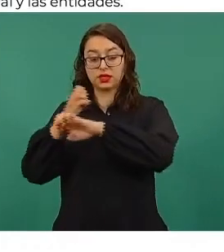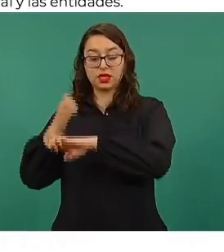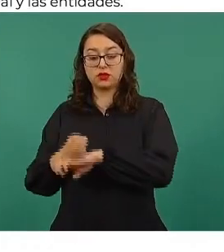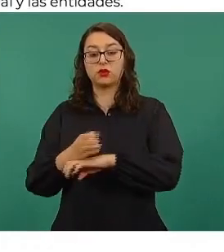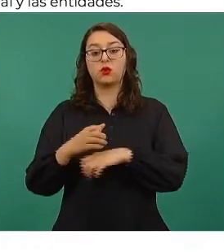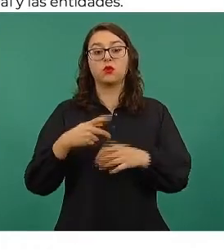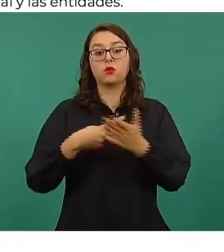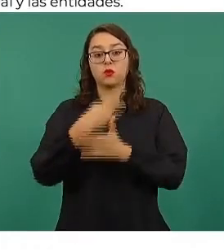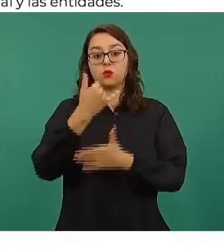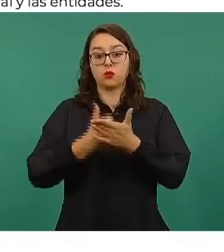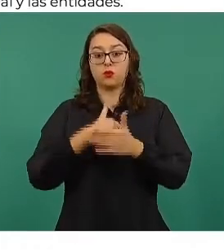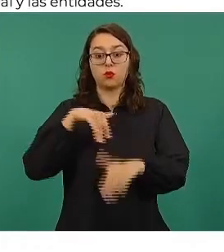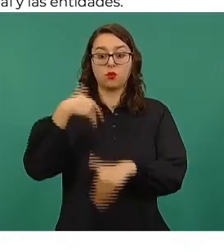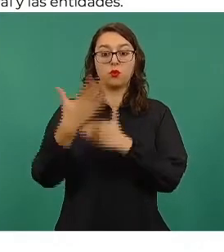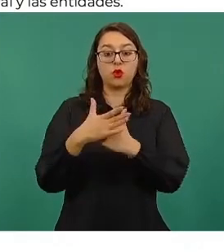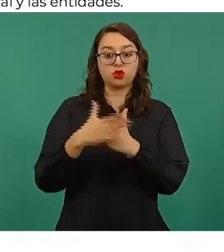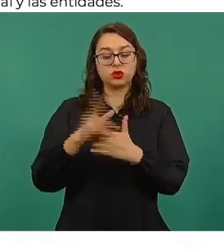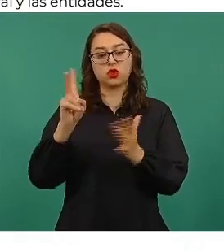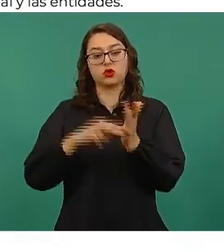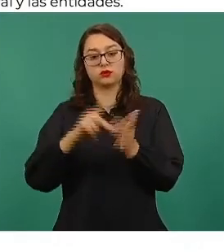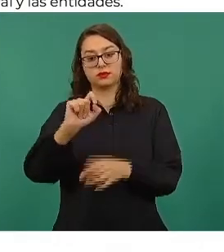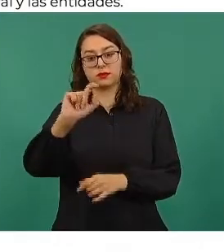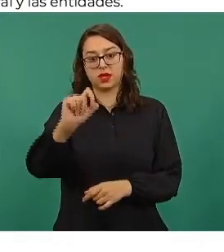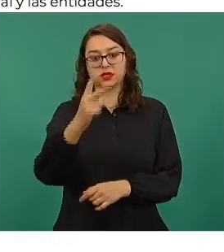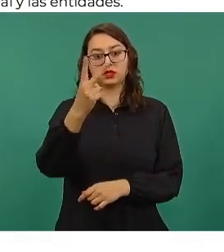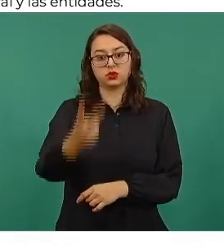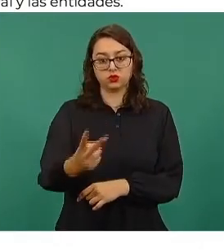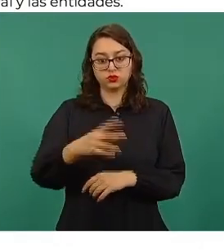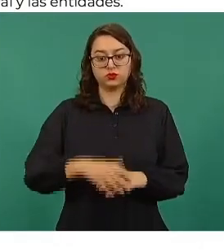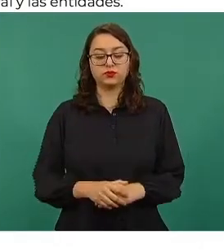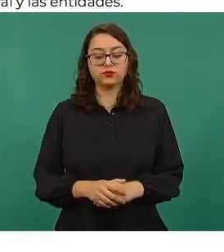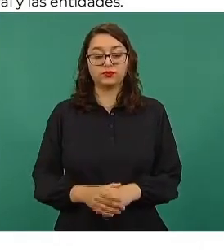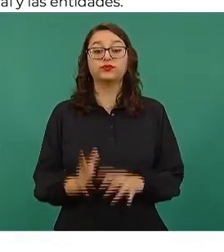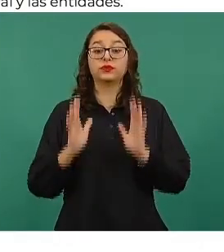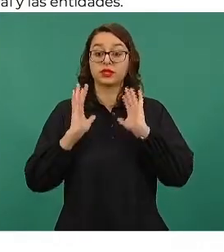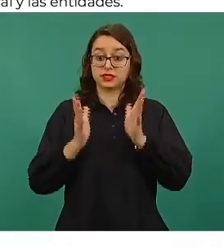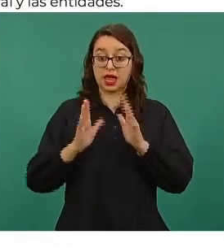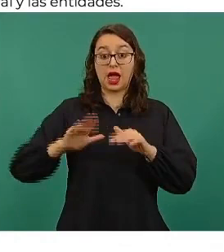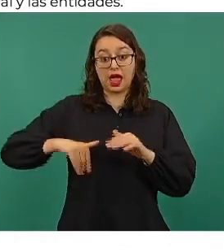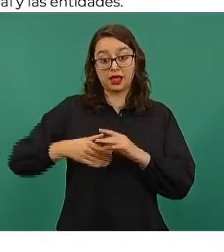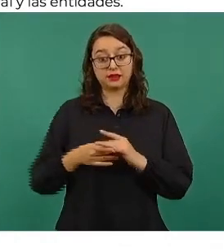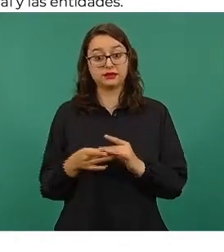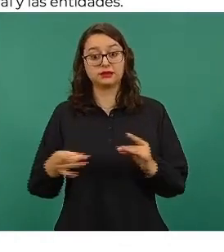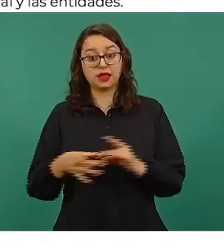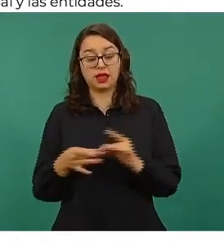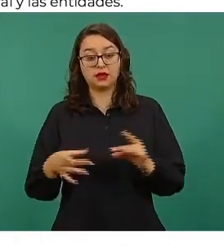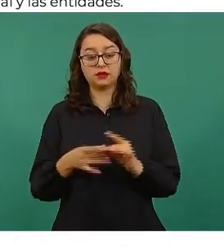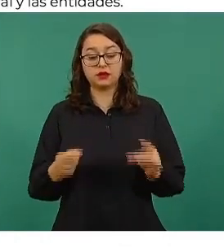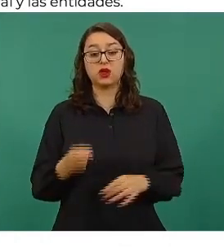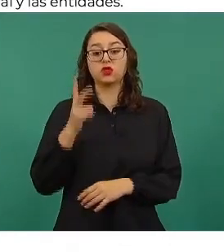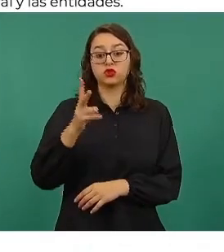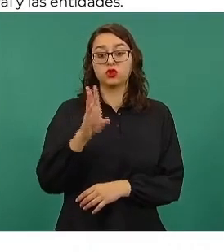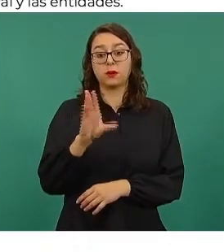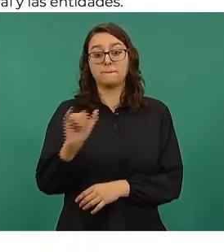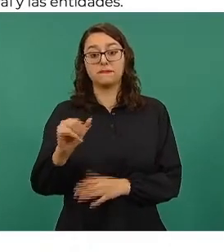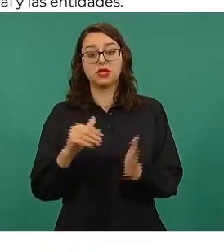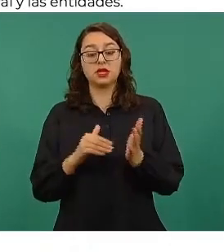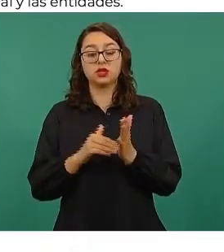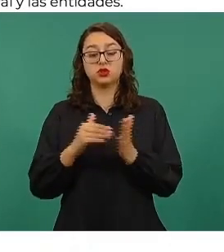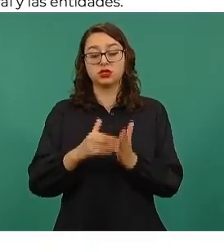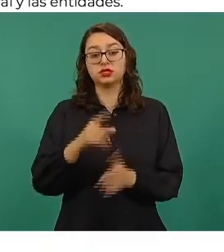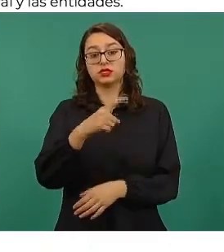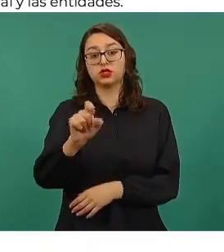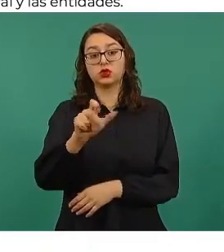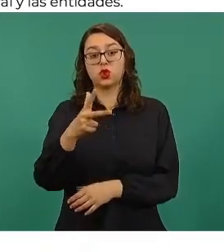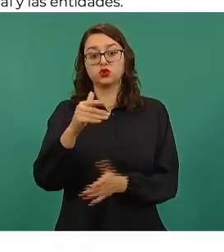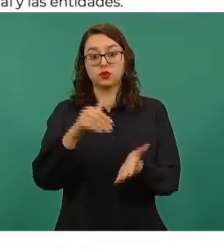el proyecto de presupuesto de egresos para dos mil veintidós. Como ya señalaba en la primera intervención, asciende a dos billones ciento ocho mil